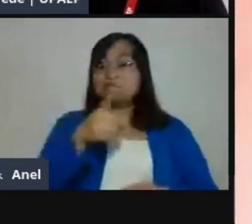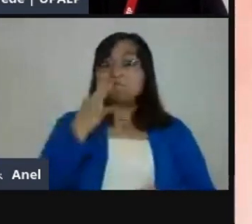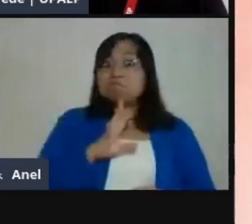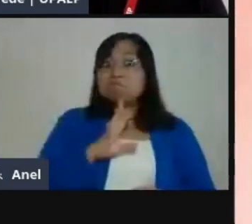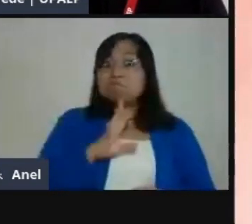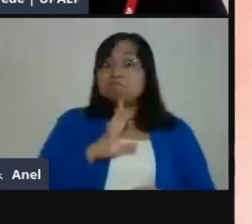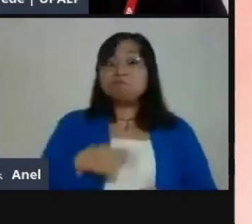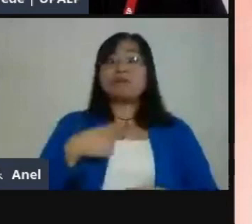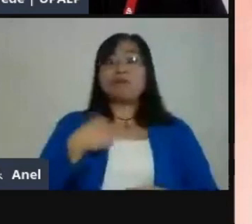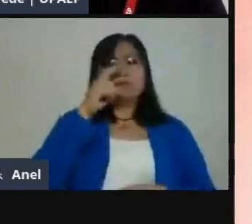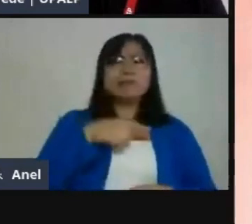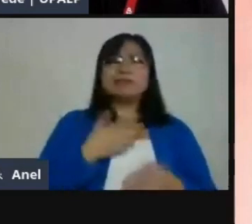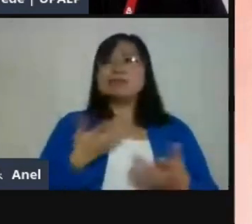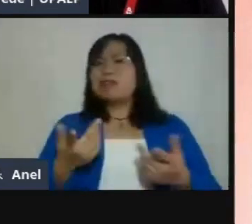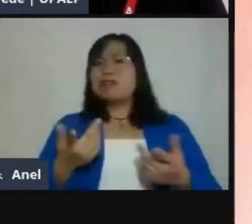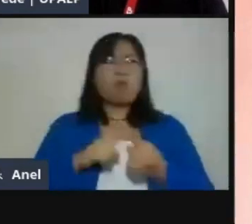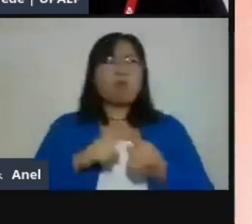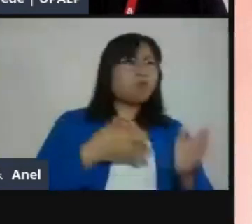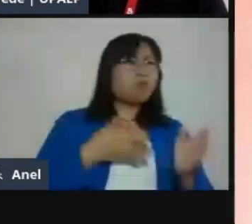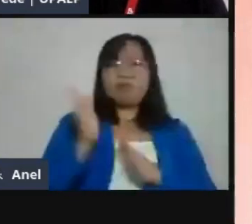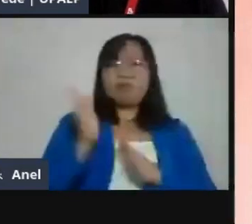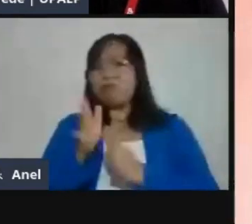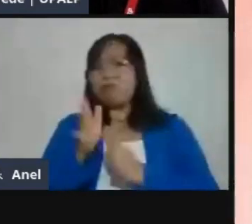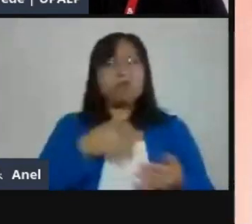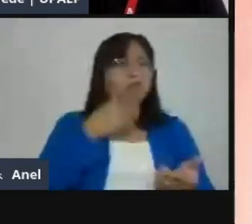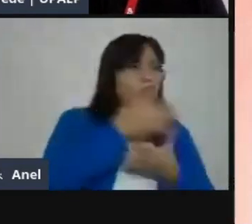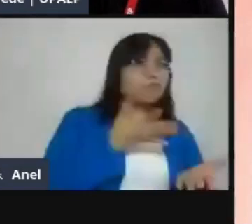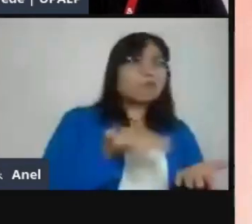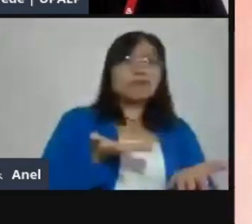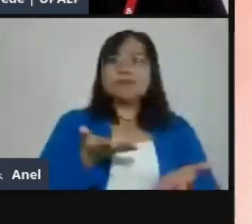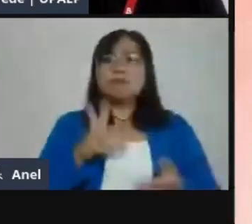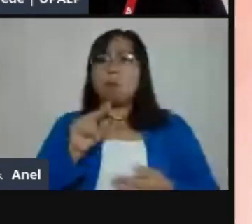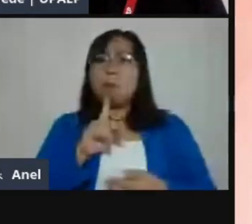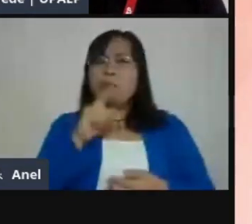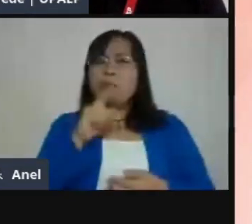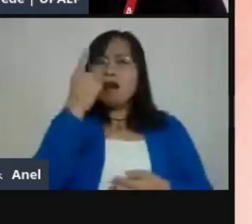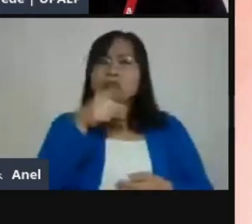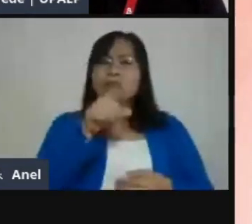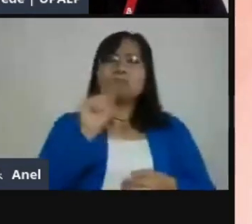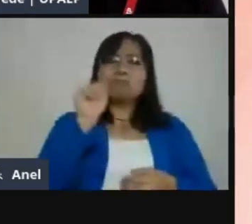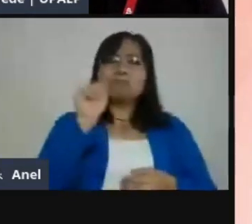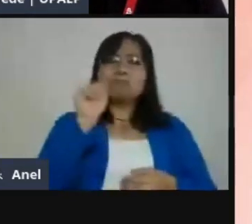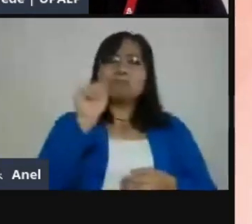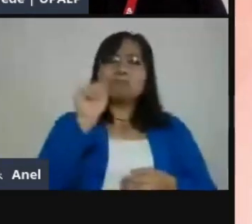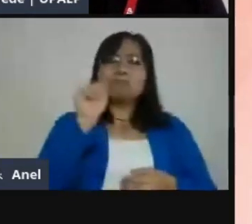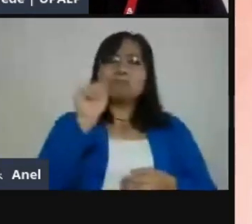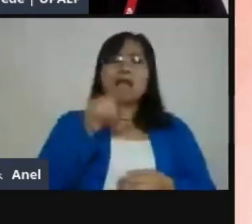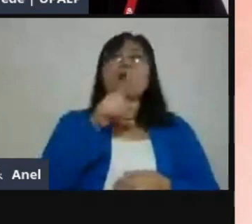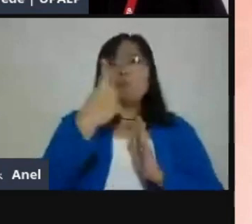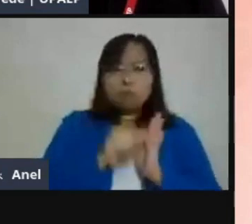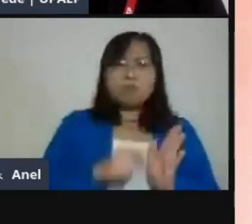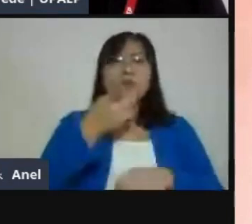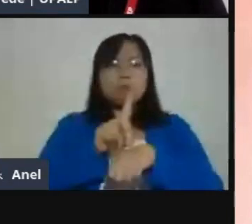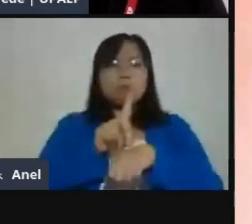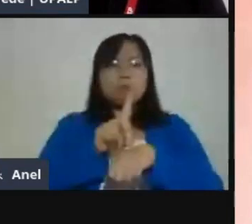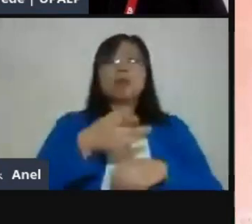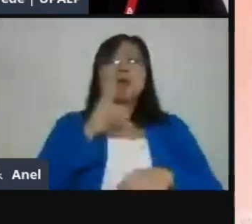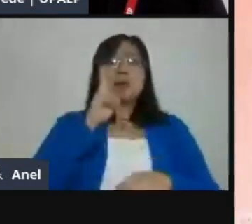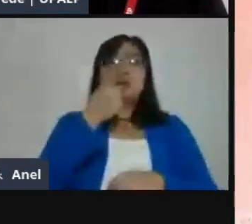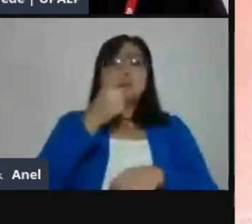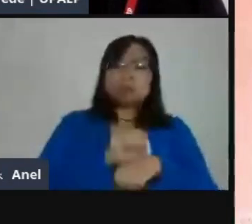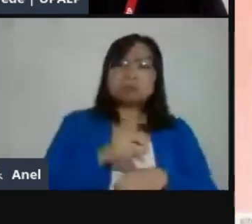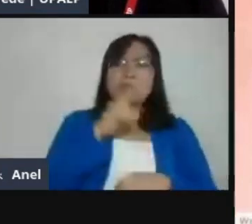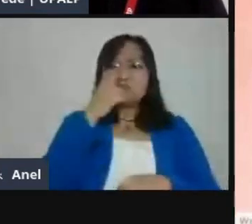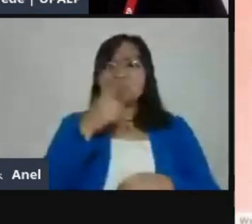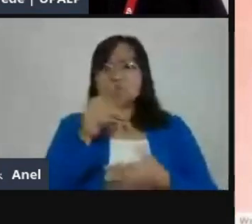navegar, ¿no? Entonces, cada botoncito es un mes y dentro del mes, cada botoncito es el día. Entonces, por ejemplo, me voy a a las